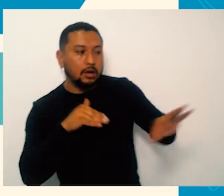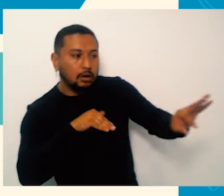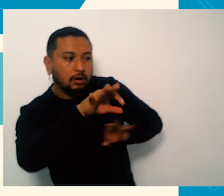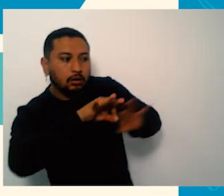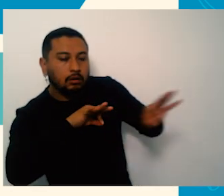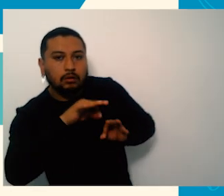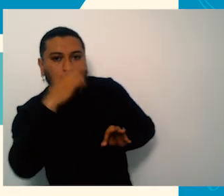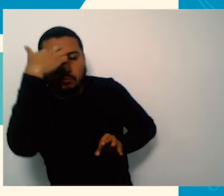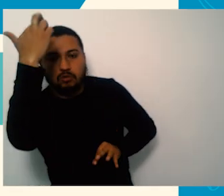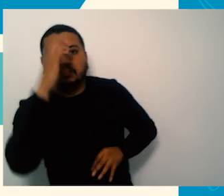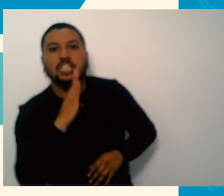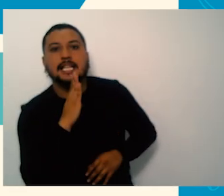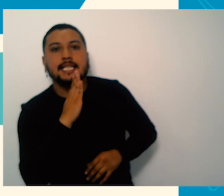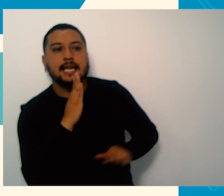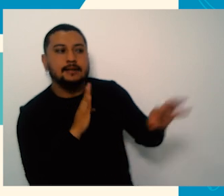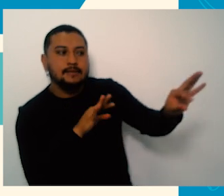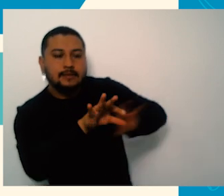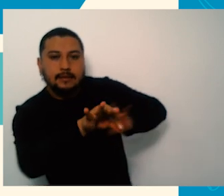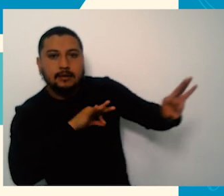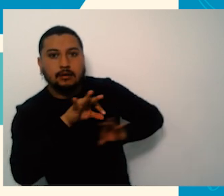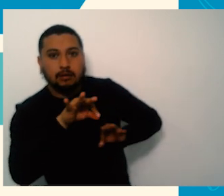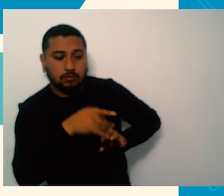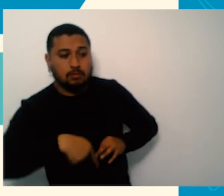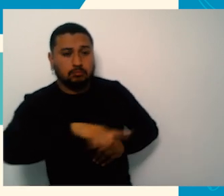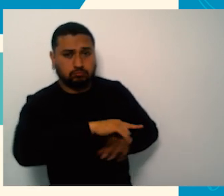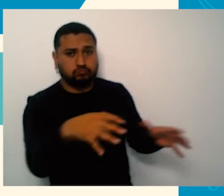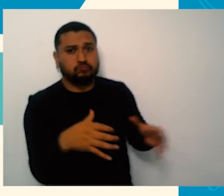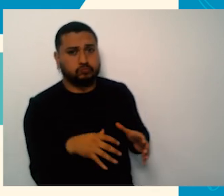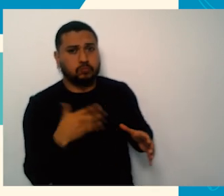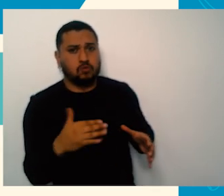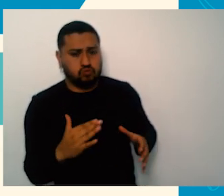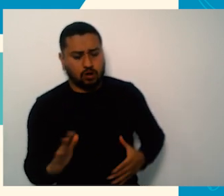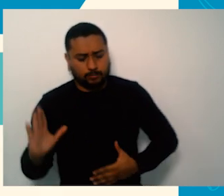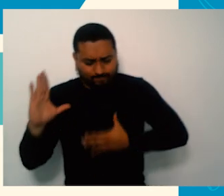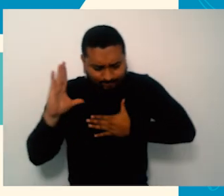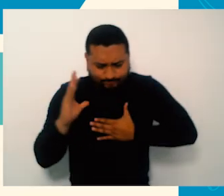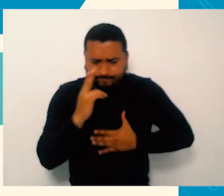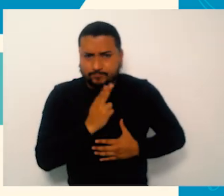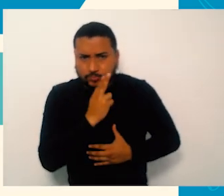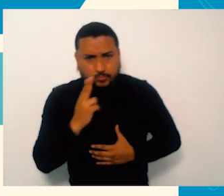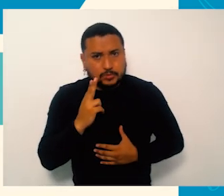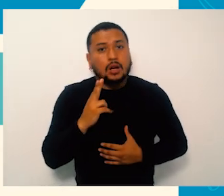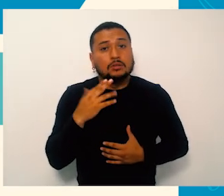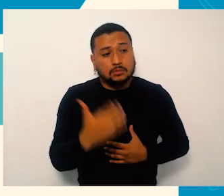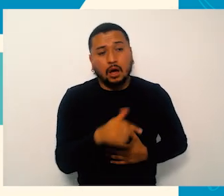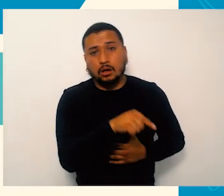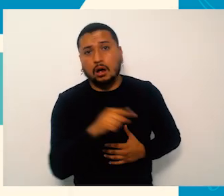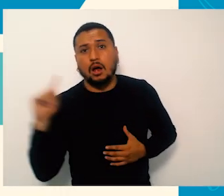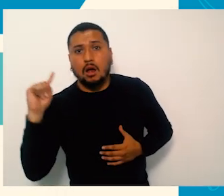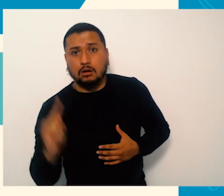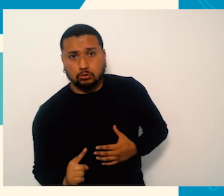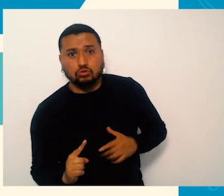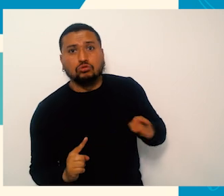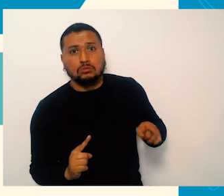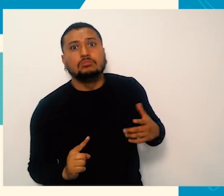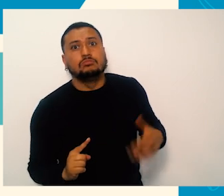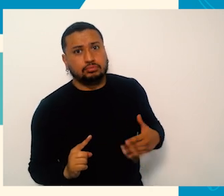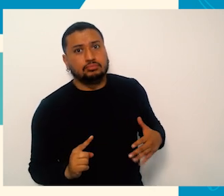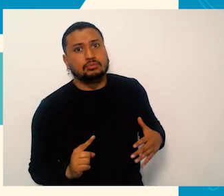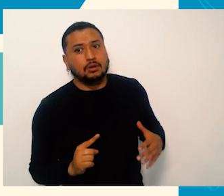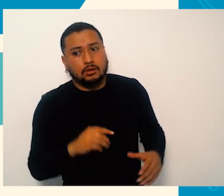ser más fácil, porque ya sabemos cuál es el camino. Entonces vamos con esos estándares superiores de calidad, la habilitación de nuestros centros,